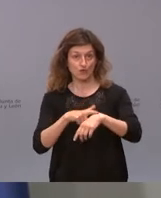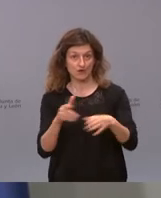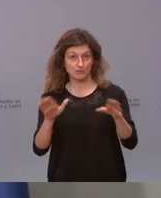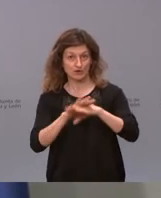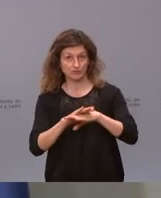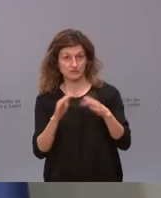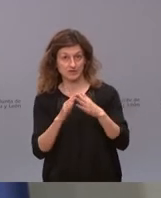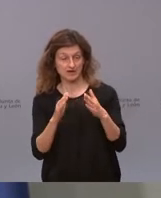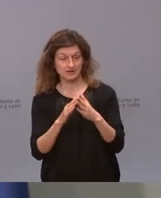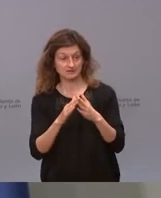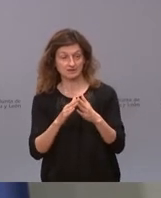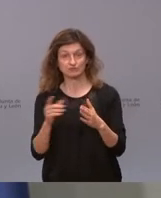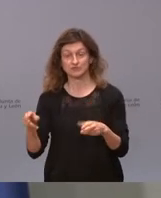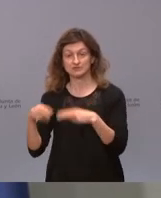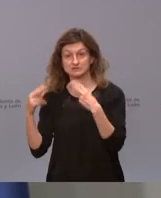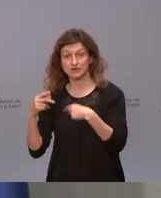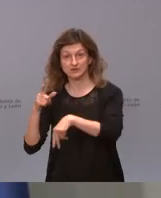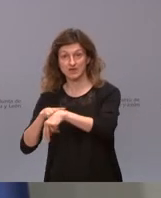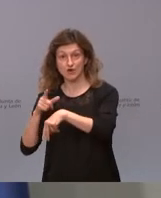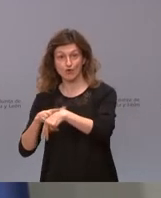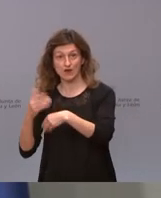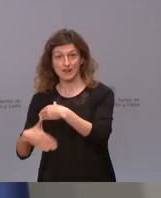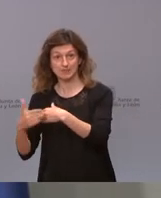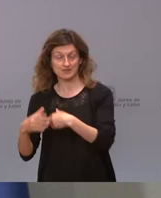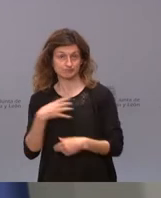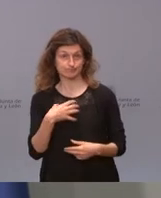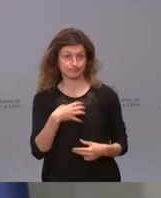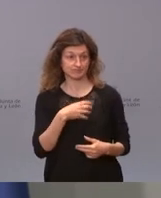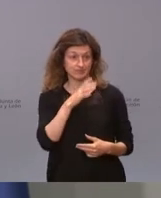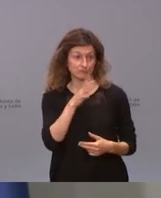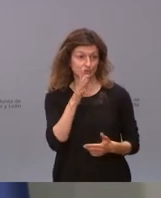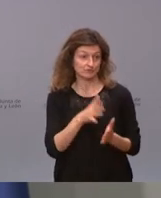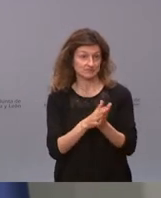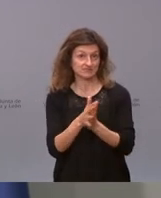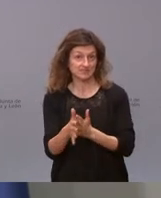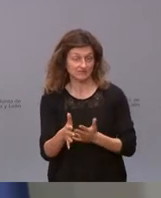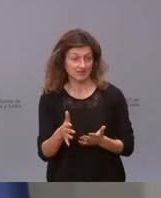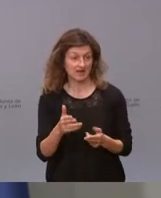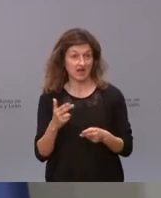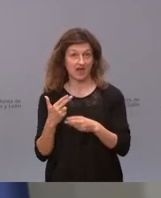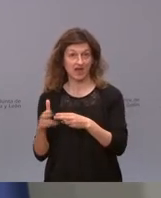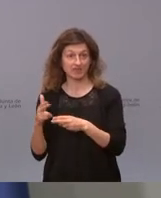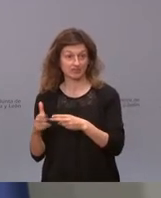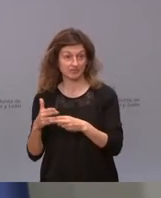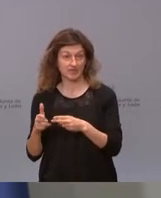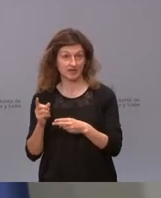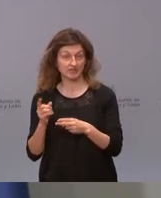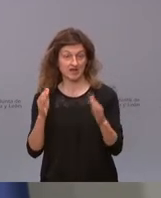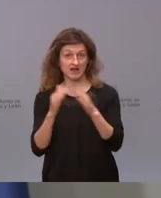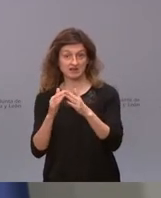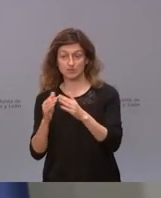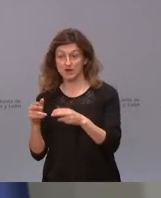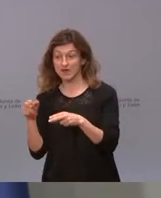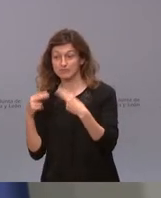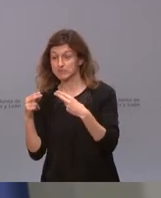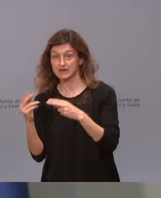la limitación horaria en estos sectores porque lo único que haríamos sería trasladar esta actividad al interior de los domicilios sin